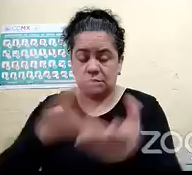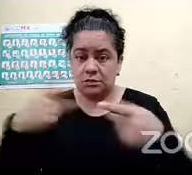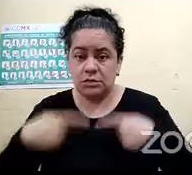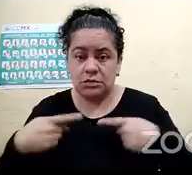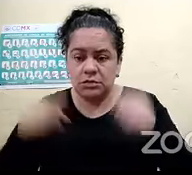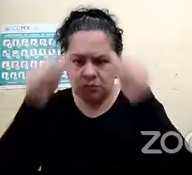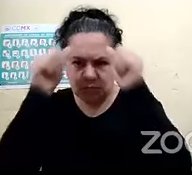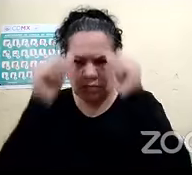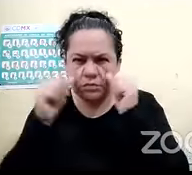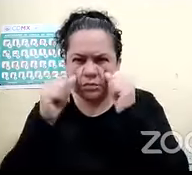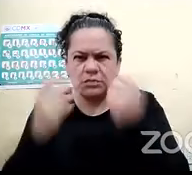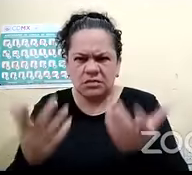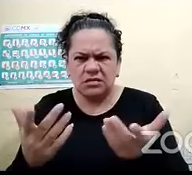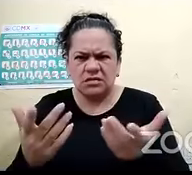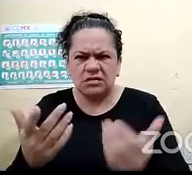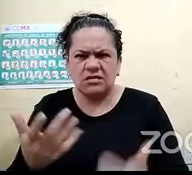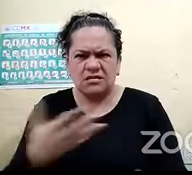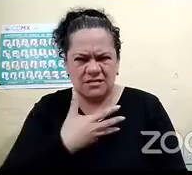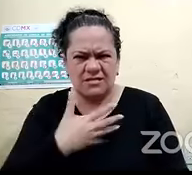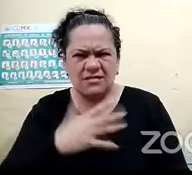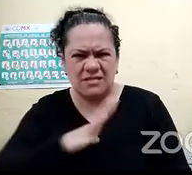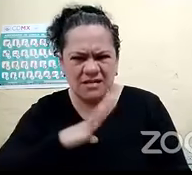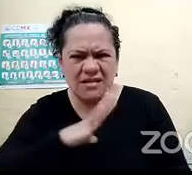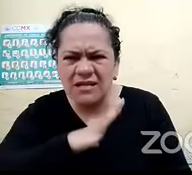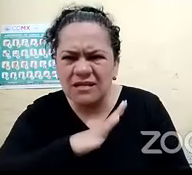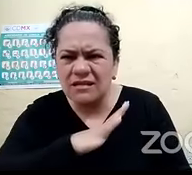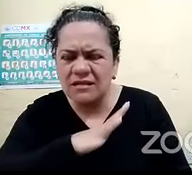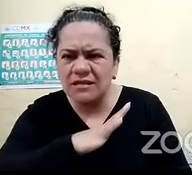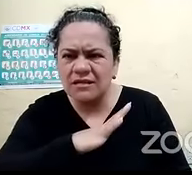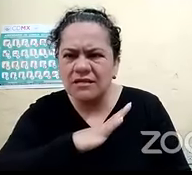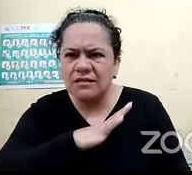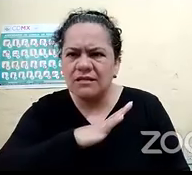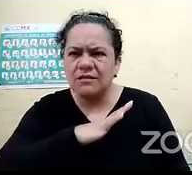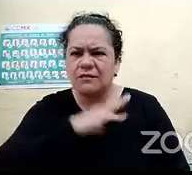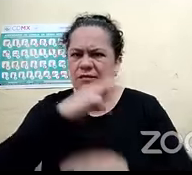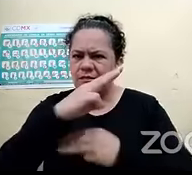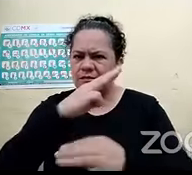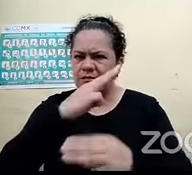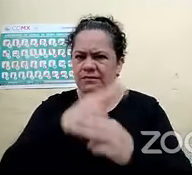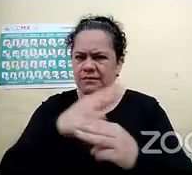infografías hay materiales que ustedes conozcan que estén en braille